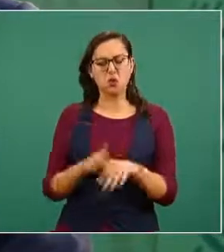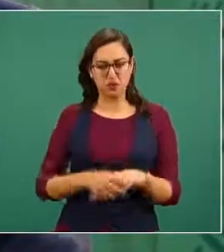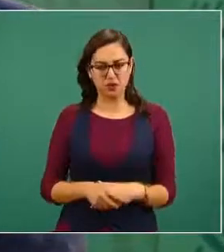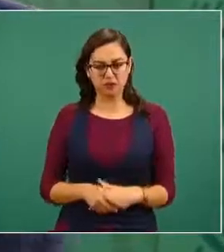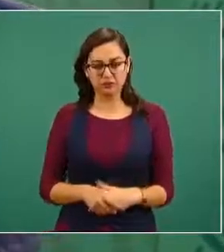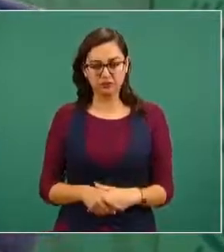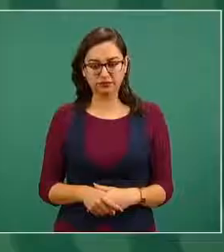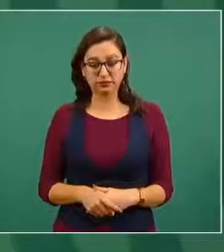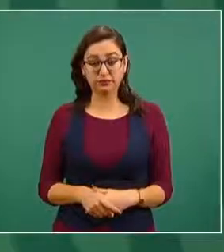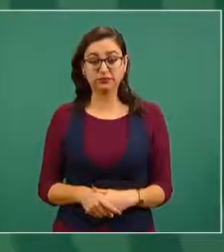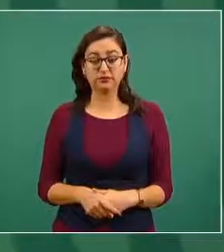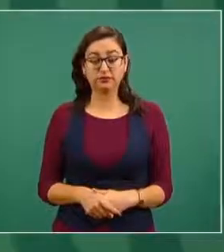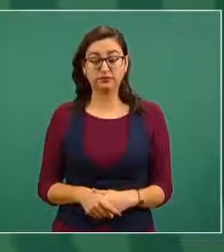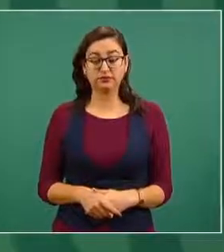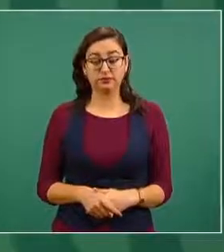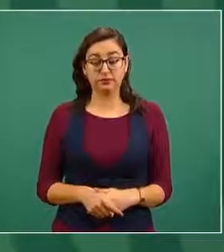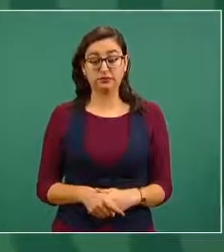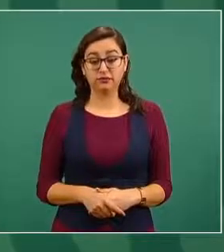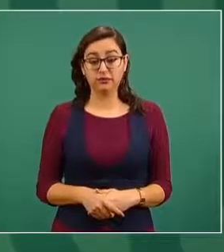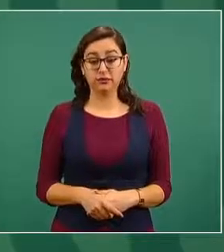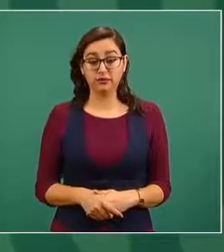así a veces hasta